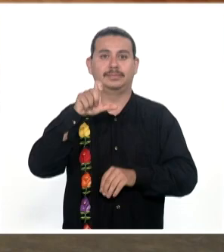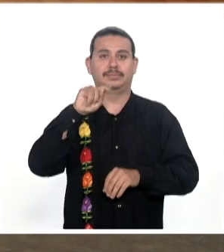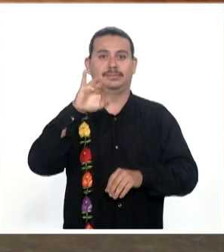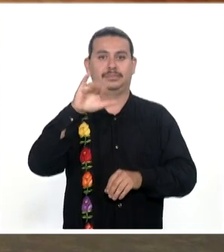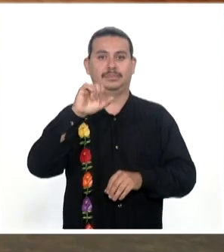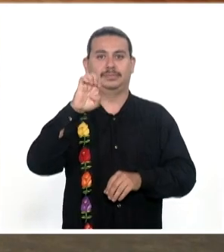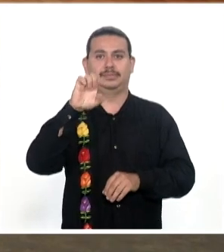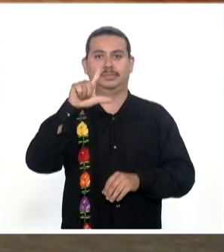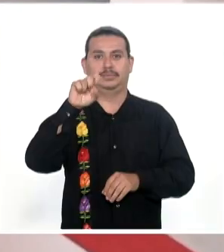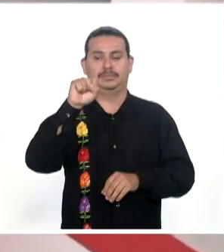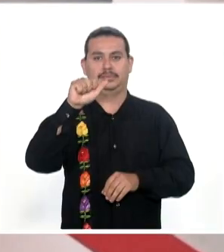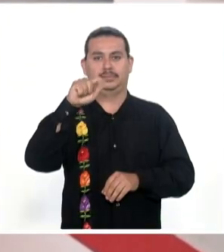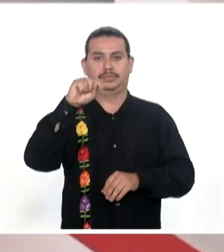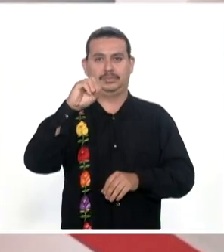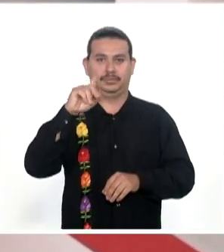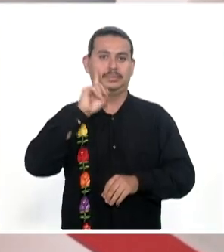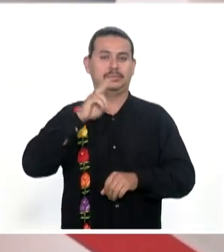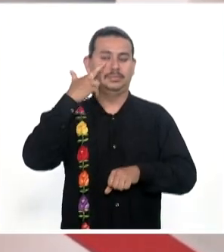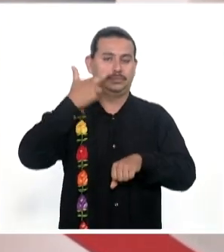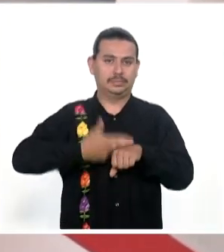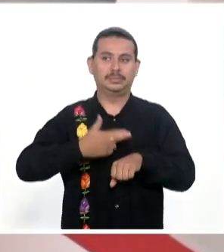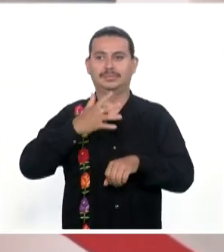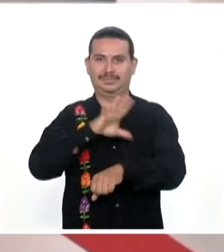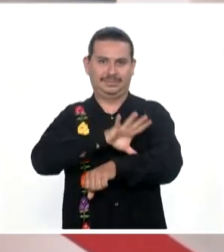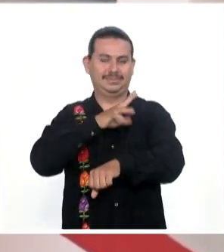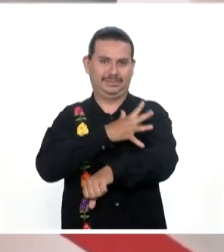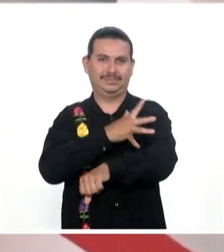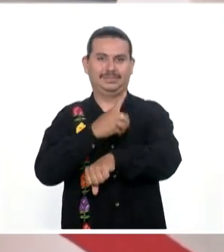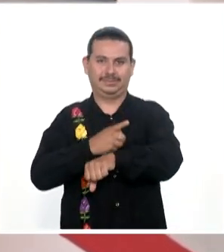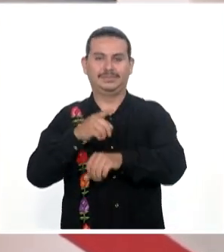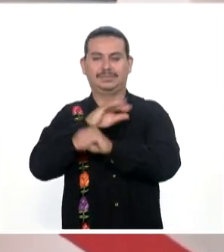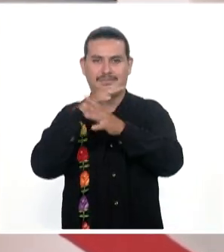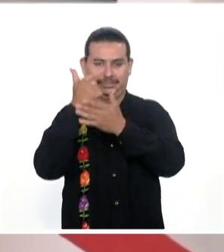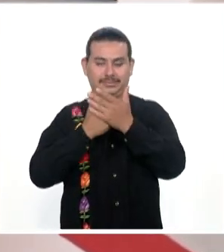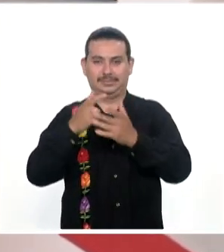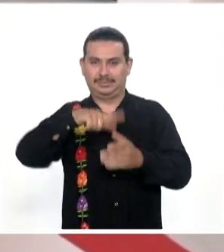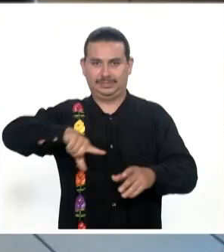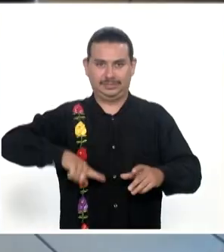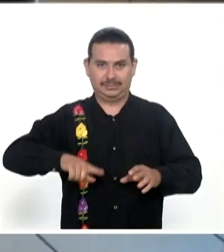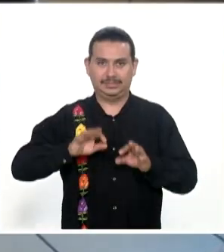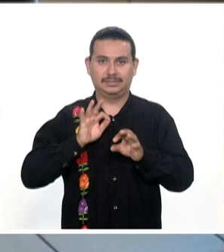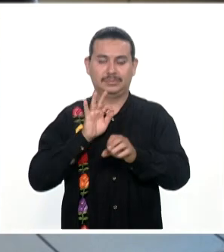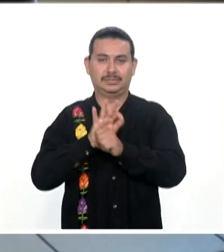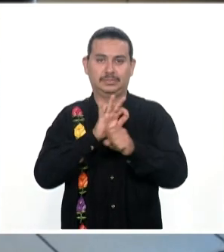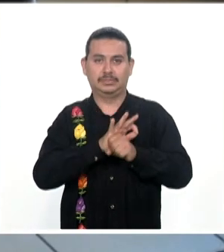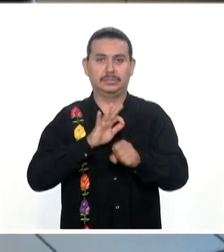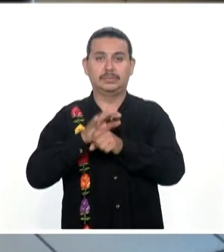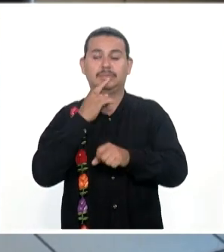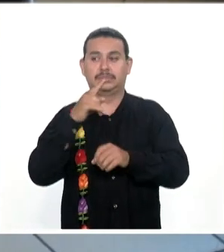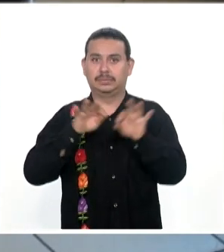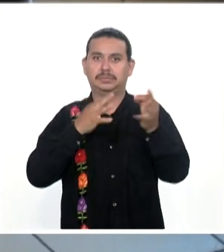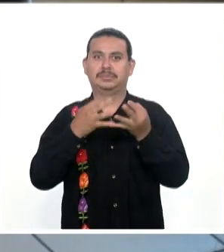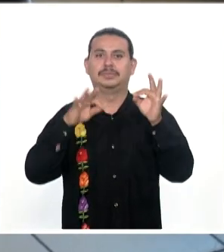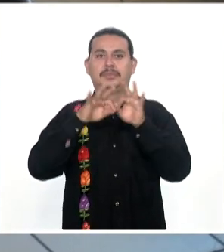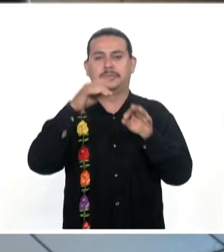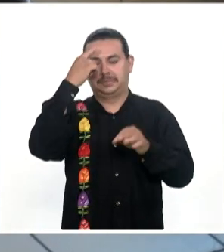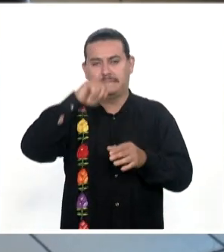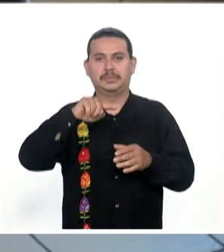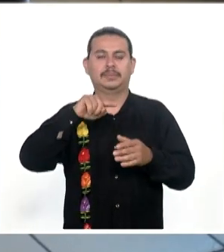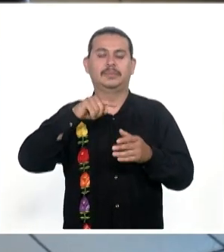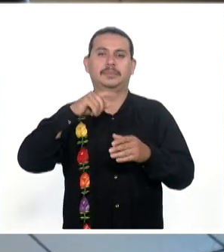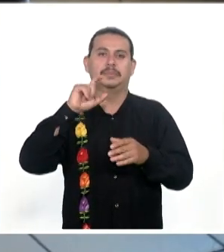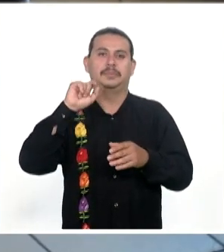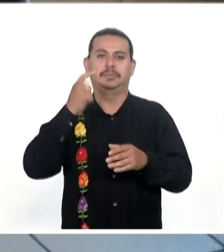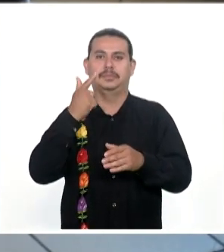Leticia Reyes López Secretaria De honestidad Transparencia Y función pública Señaló Que esta acción Tiene lugar Desde el